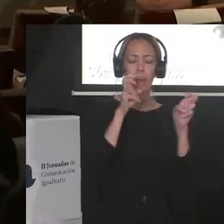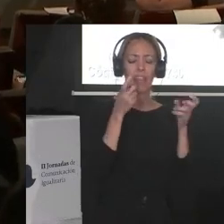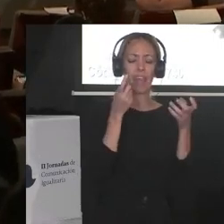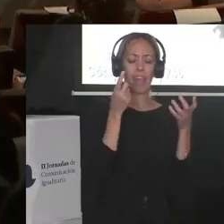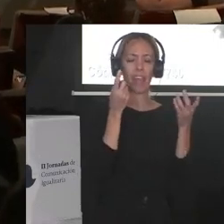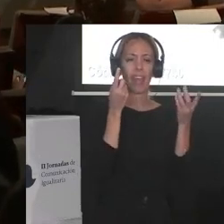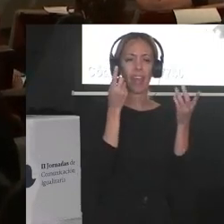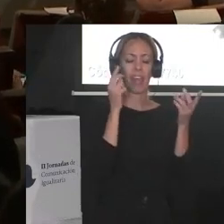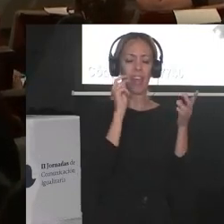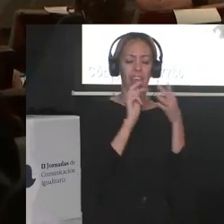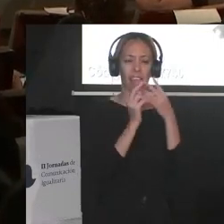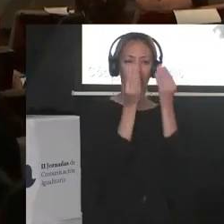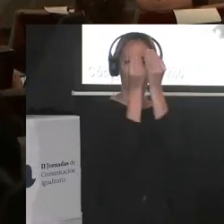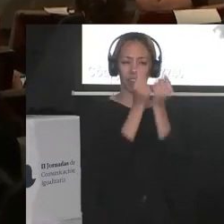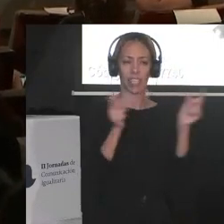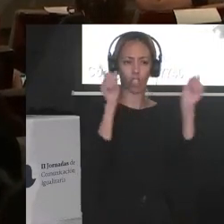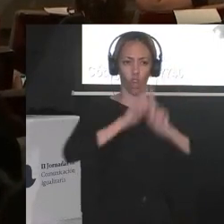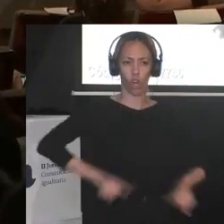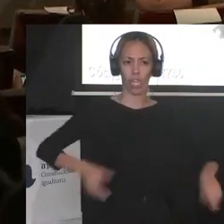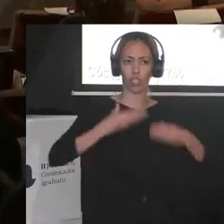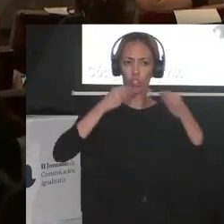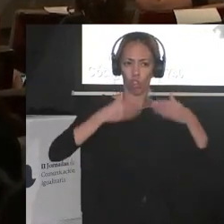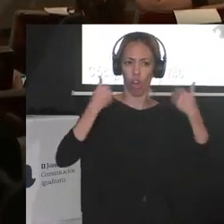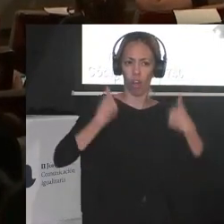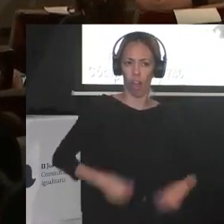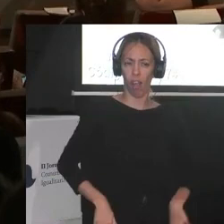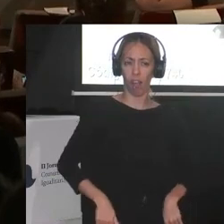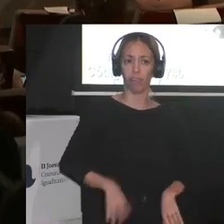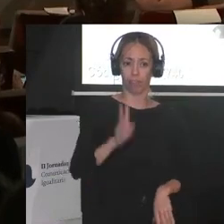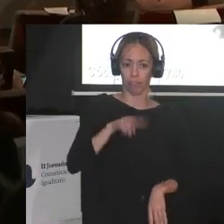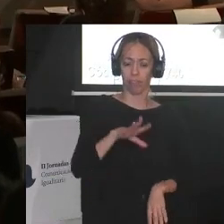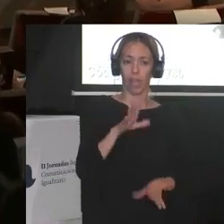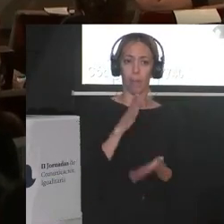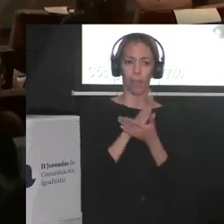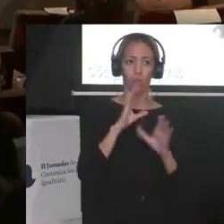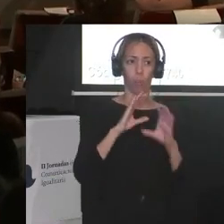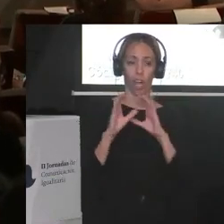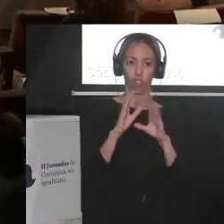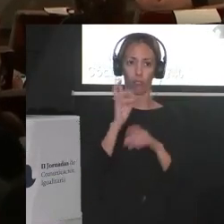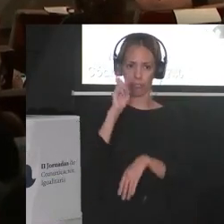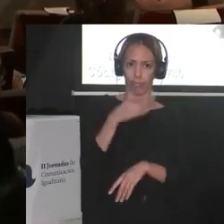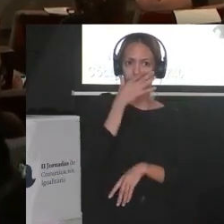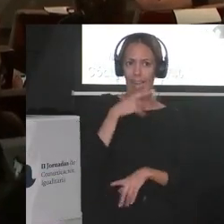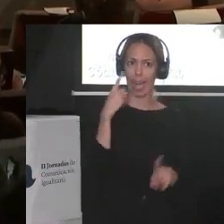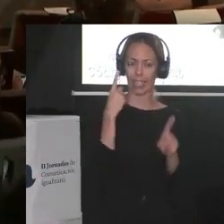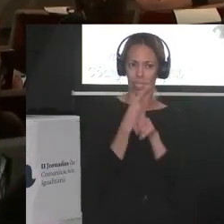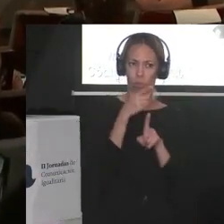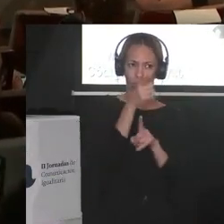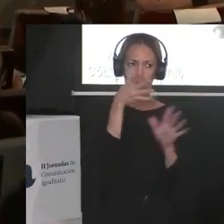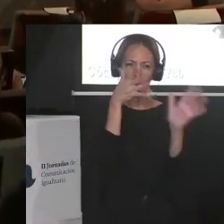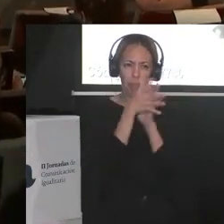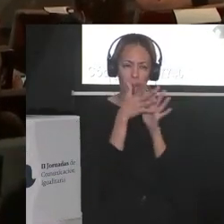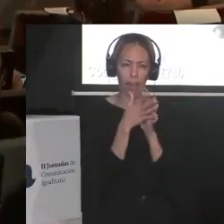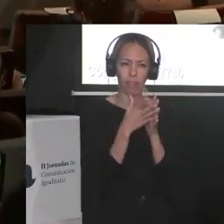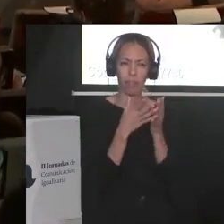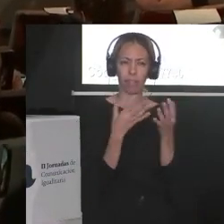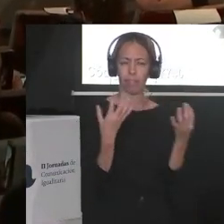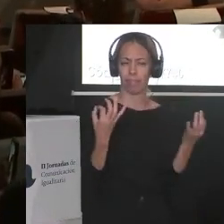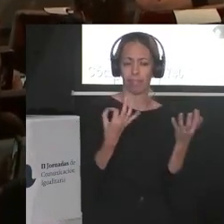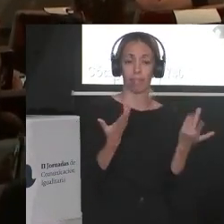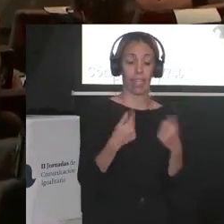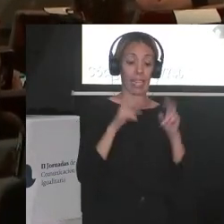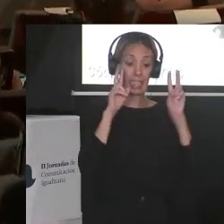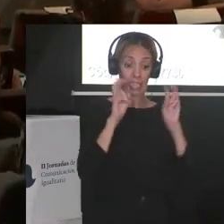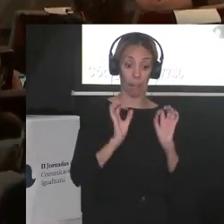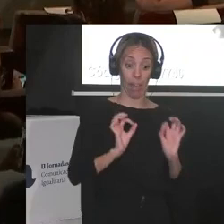invisibilización de nuestras historias que es otra forma de racismo dentro de los medios de comunicación al hablar de este tema